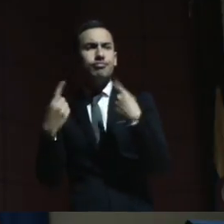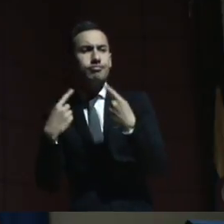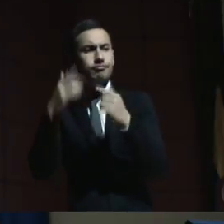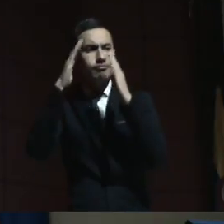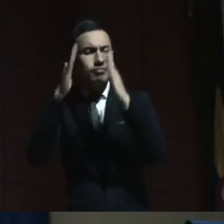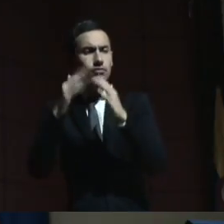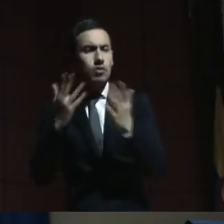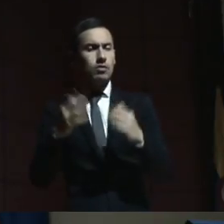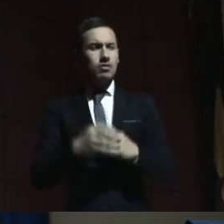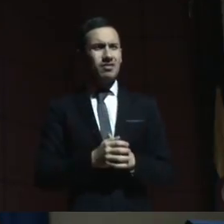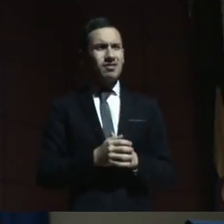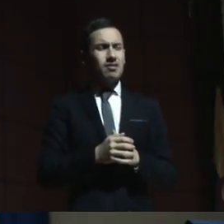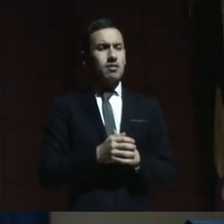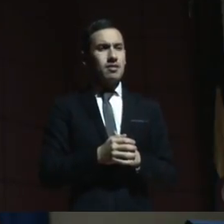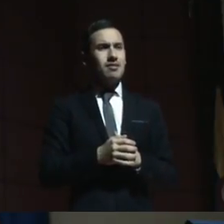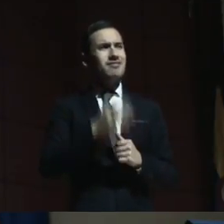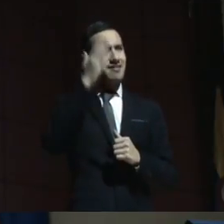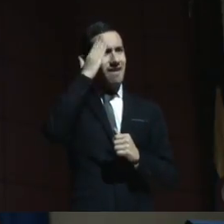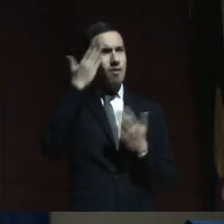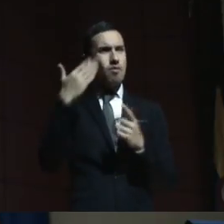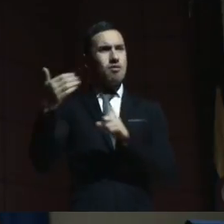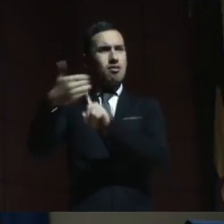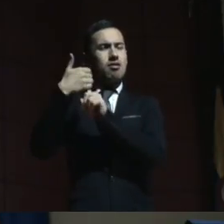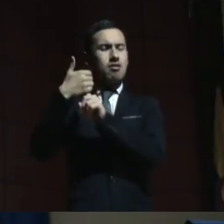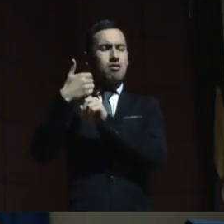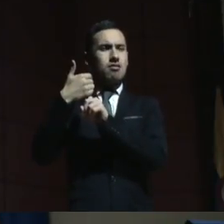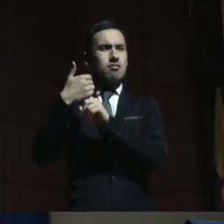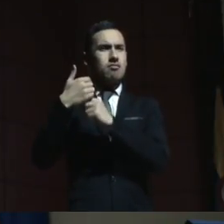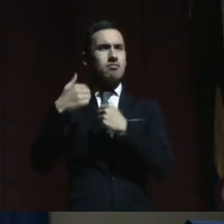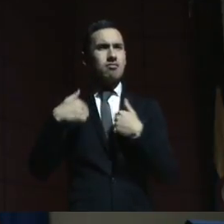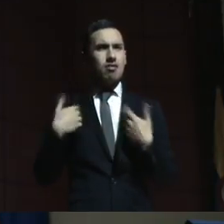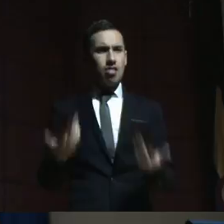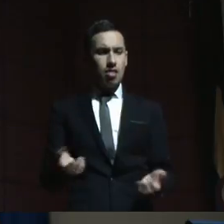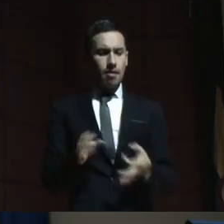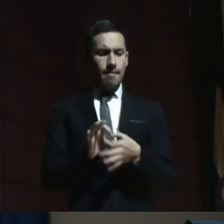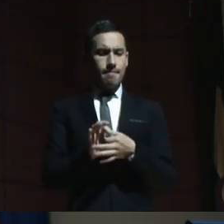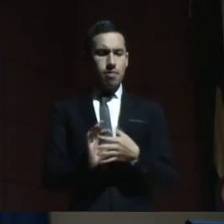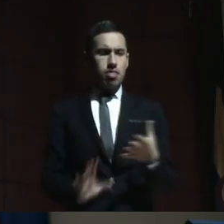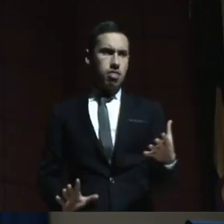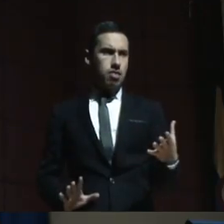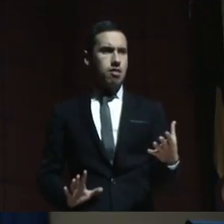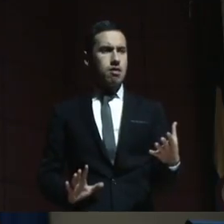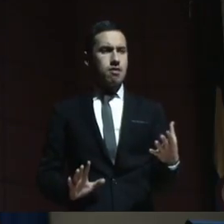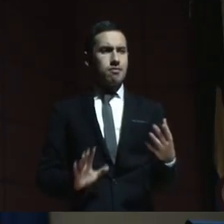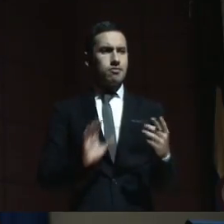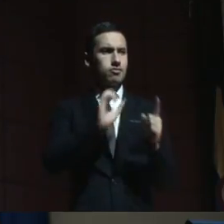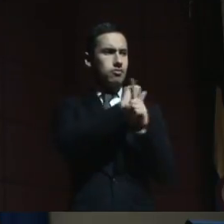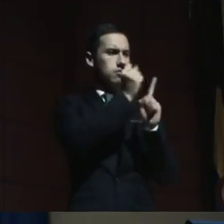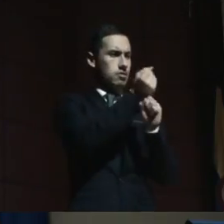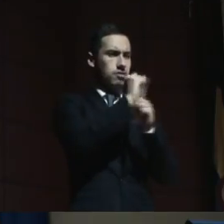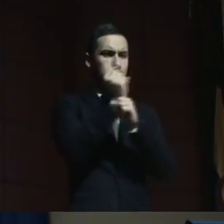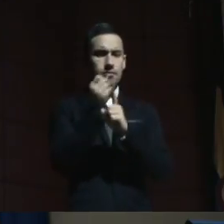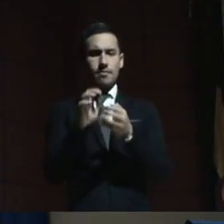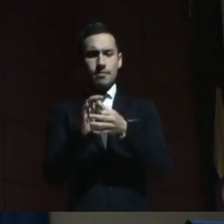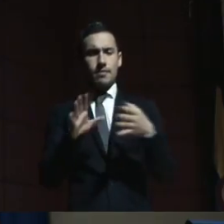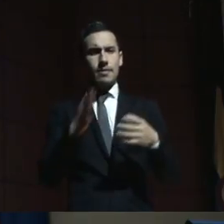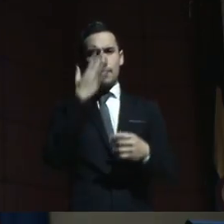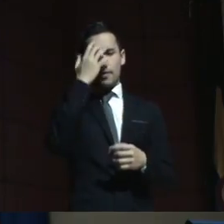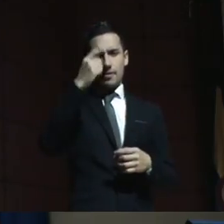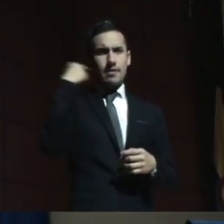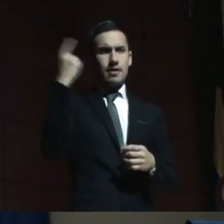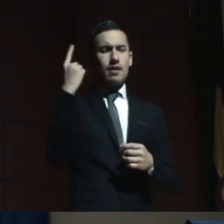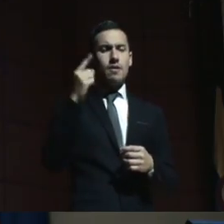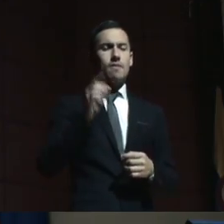desvincula, ¿cierto? A una sociedad, porque finalmente todos